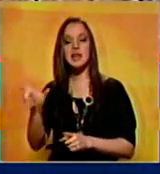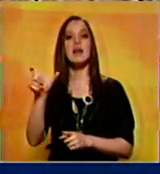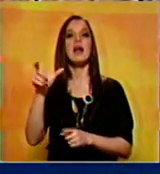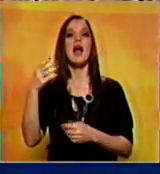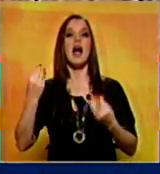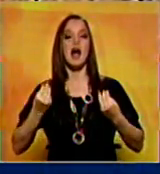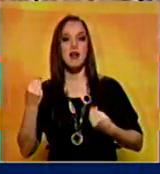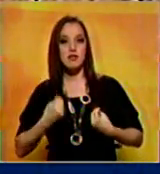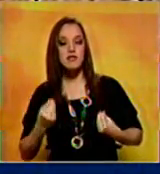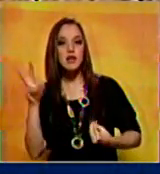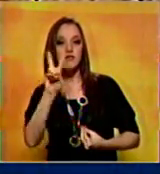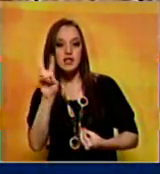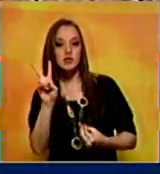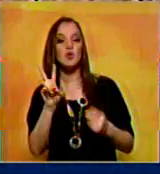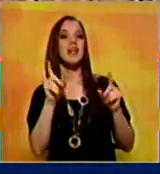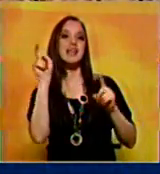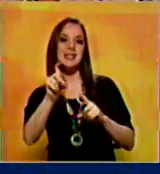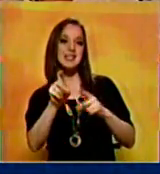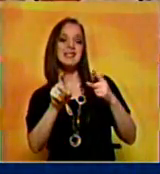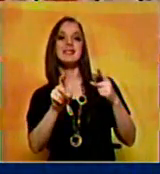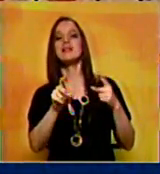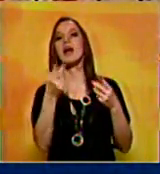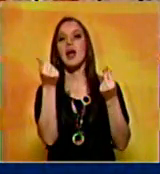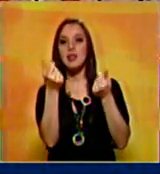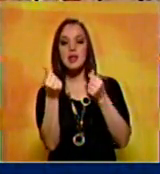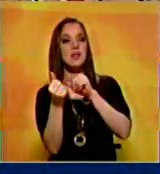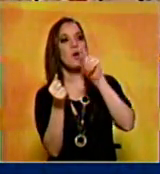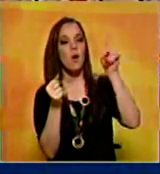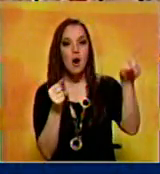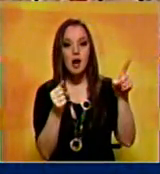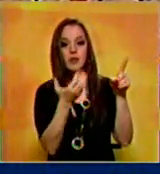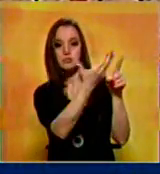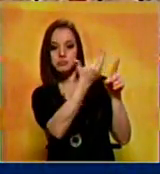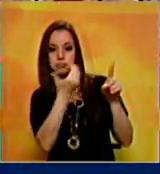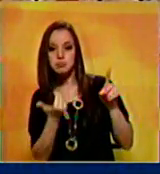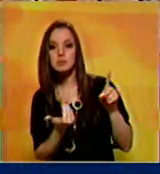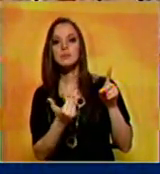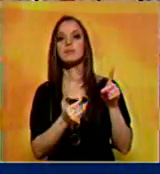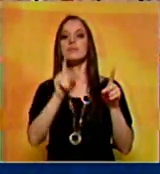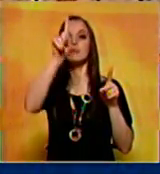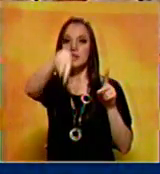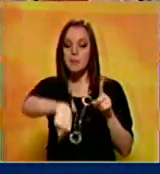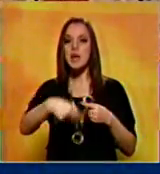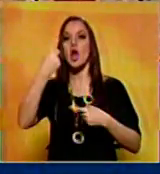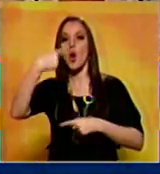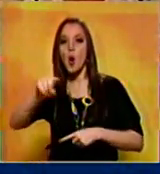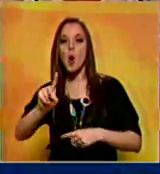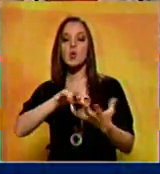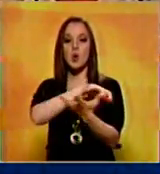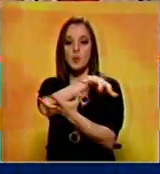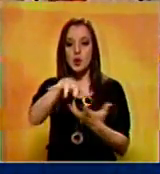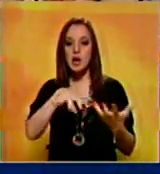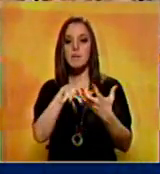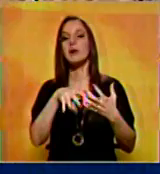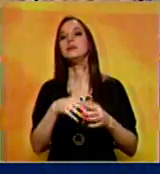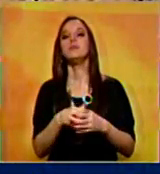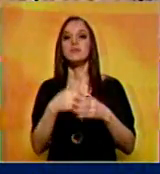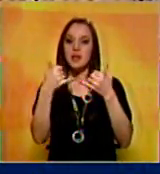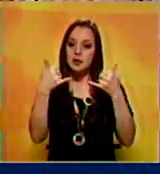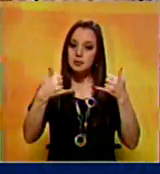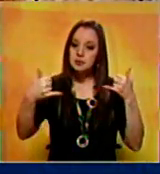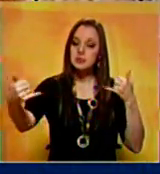importa mucho a los dos países, que es la integración en materia energética. Ahí hemos venido también